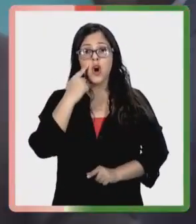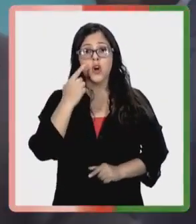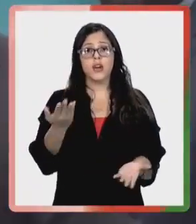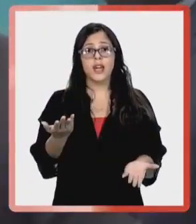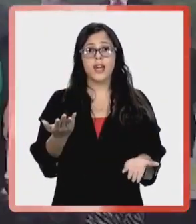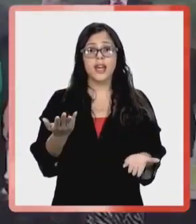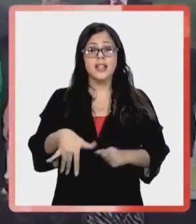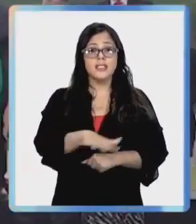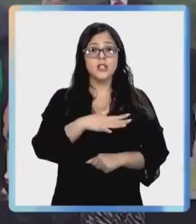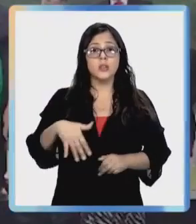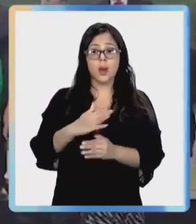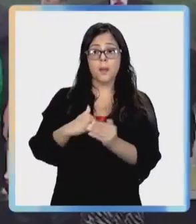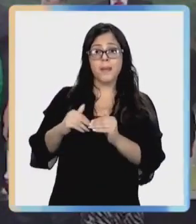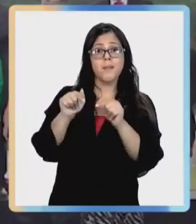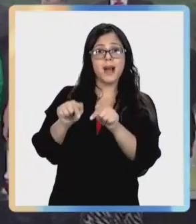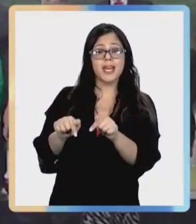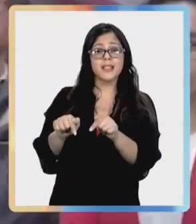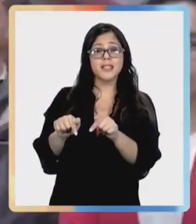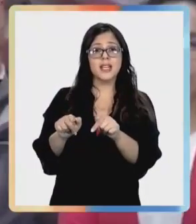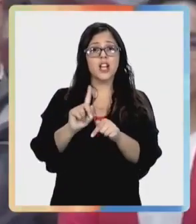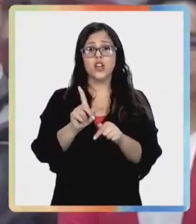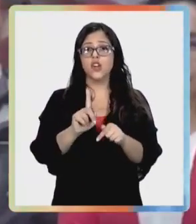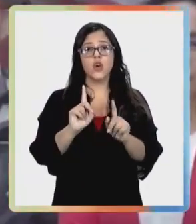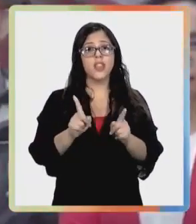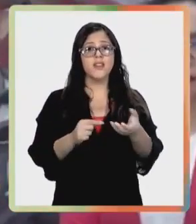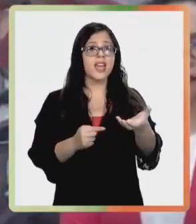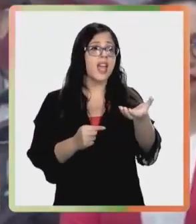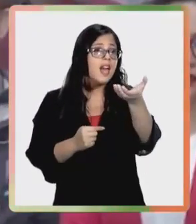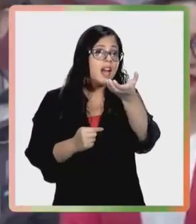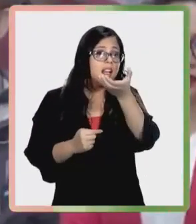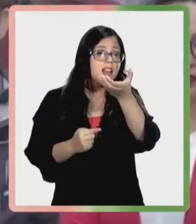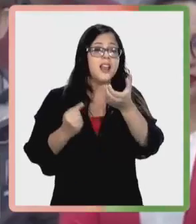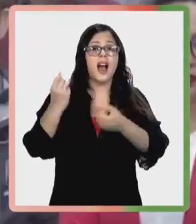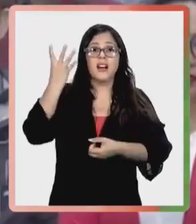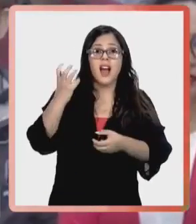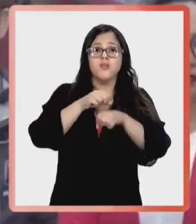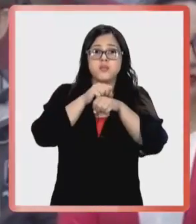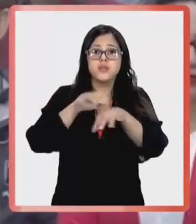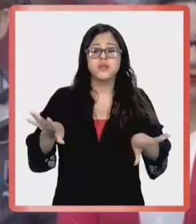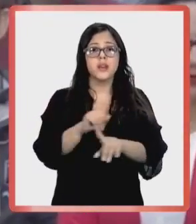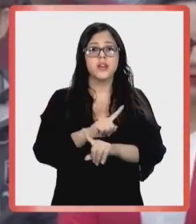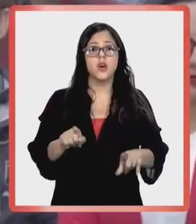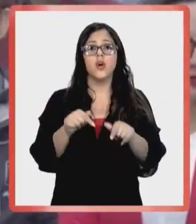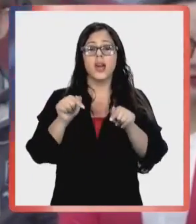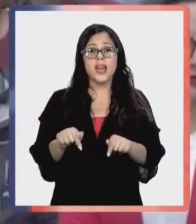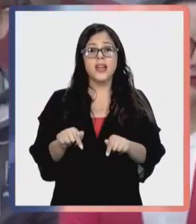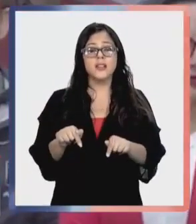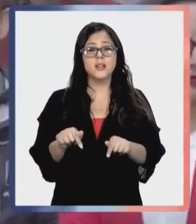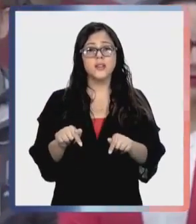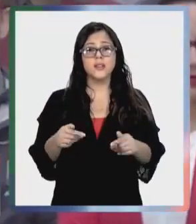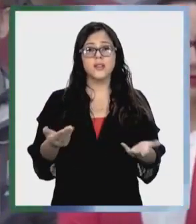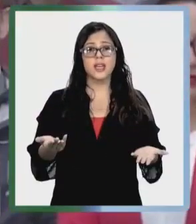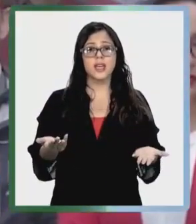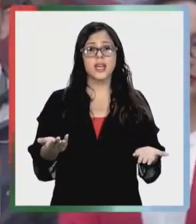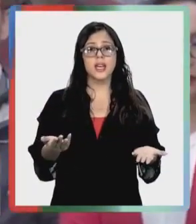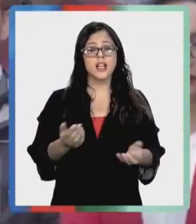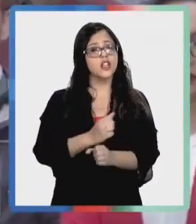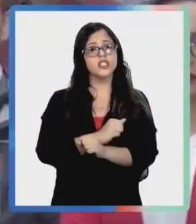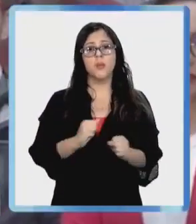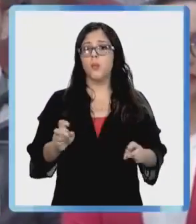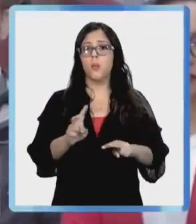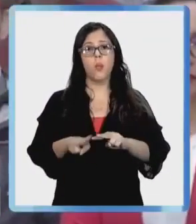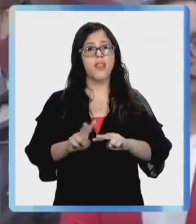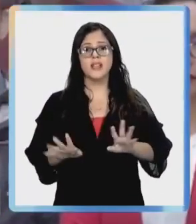es lo más importante. Por cierto, que instancias como esas no se debieran grabar, filtrar, es absolutamente